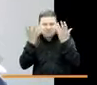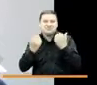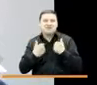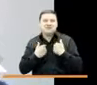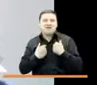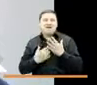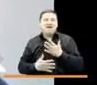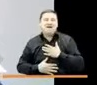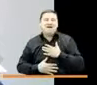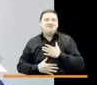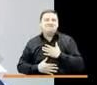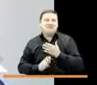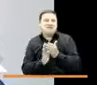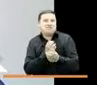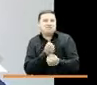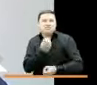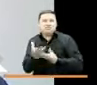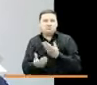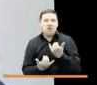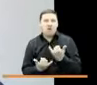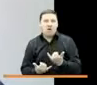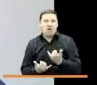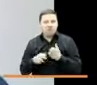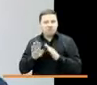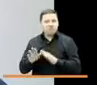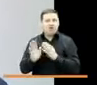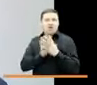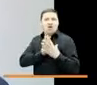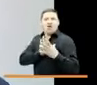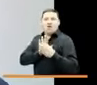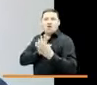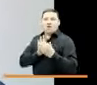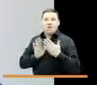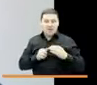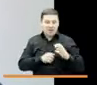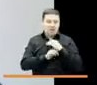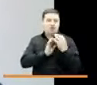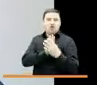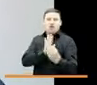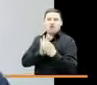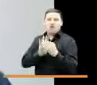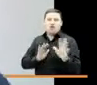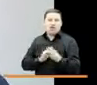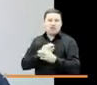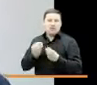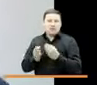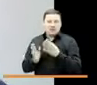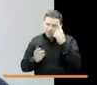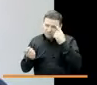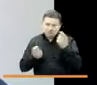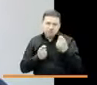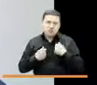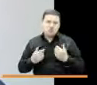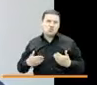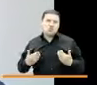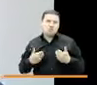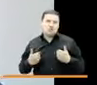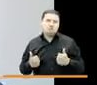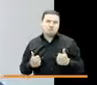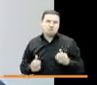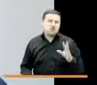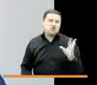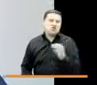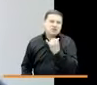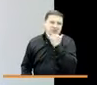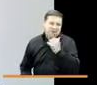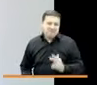talentos a tal punto de que hoy ya soy un referente para mi ciudad por todo lo que ha sido esta estrategia y muy contento por todo lo que ha